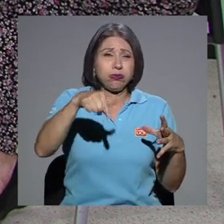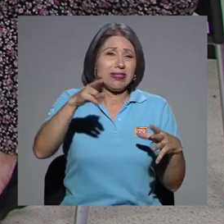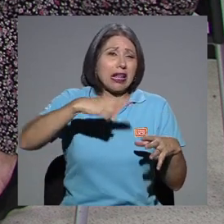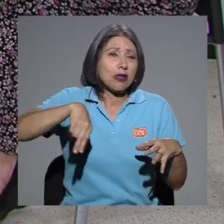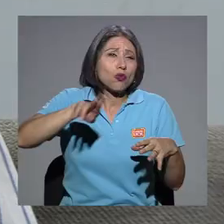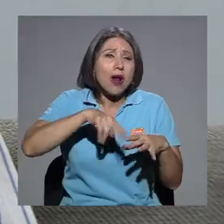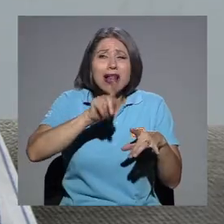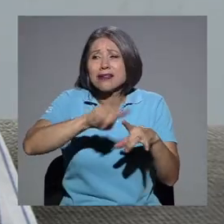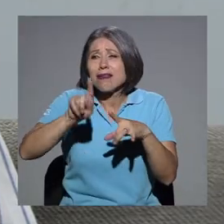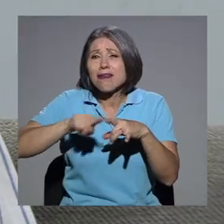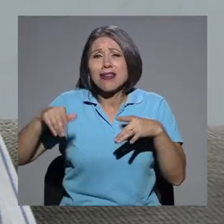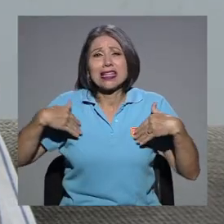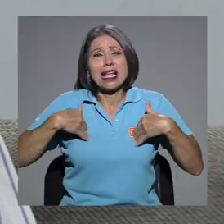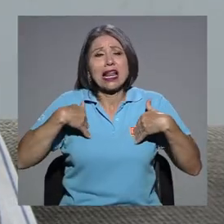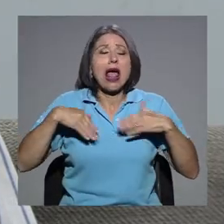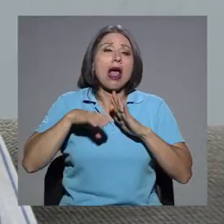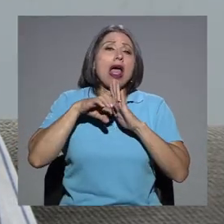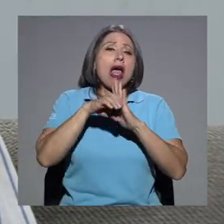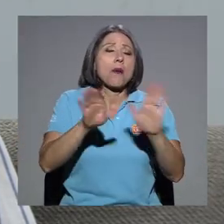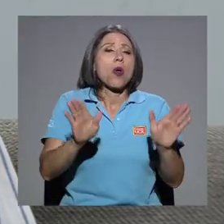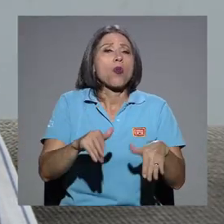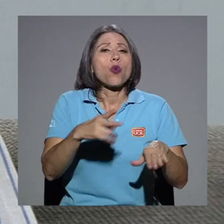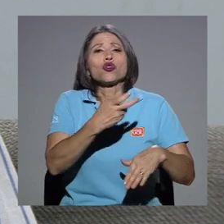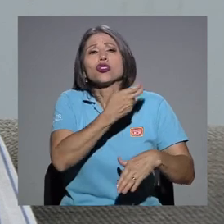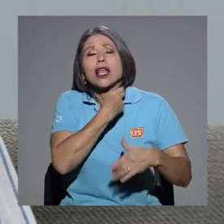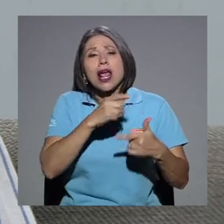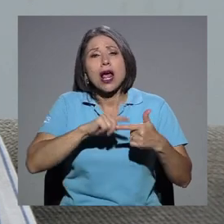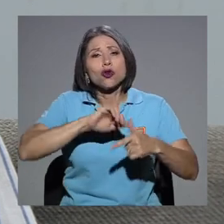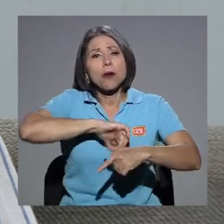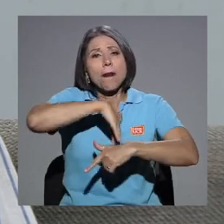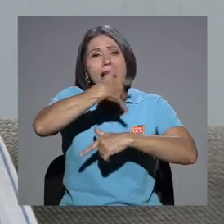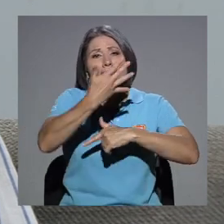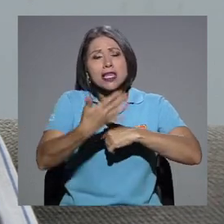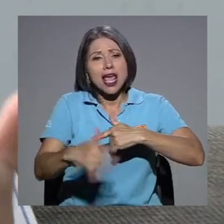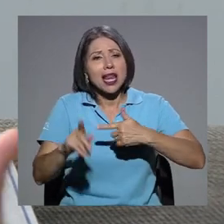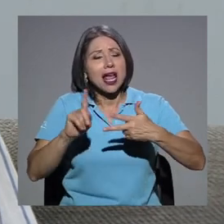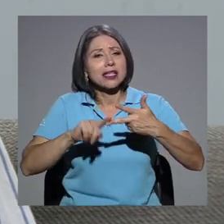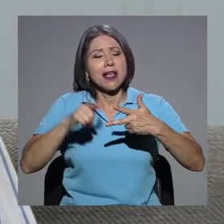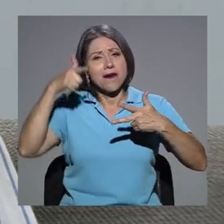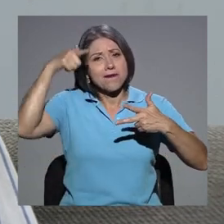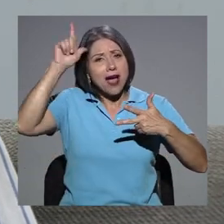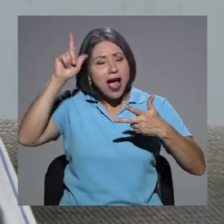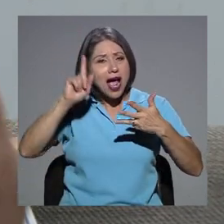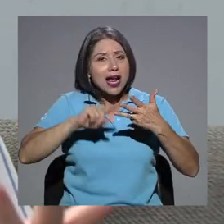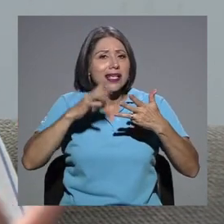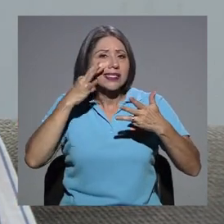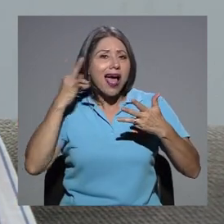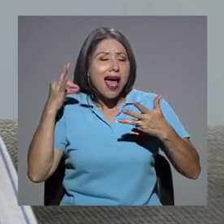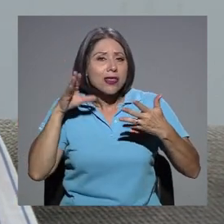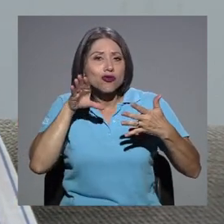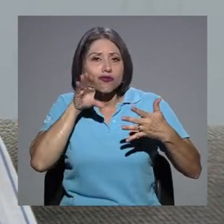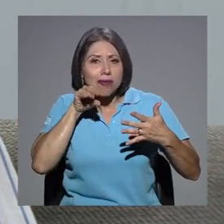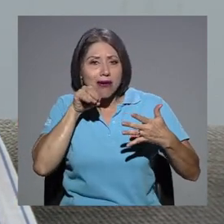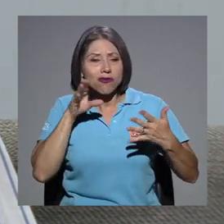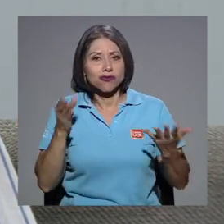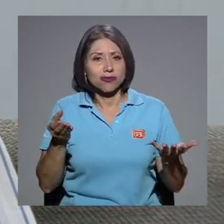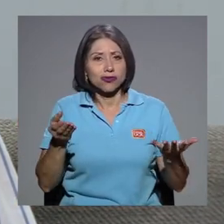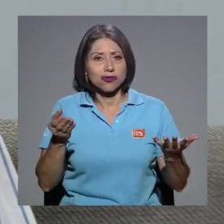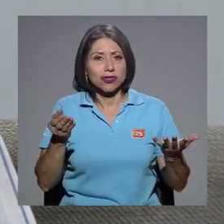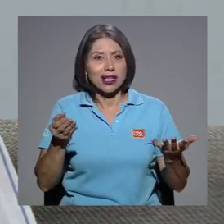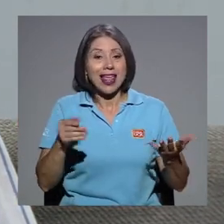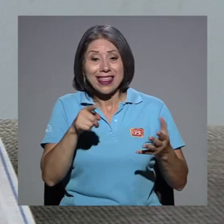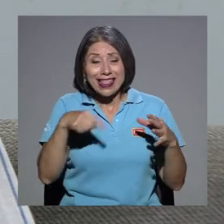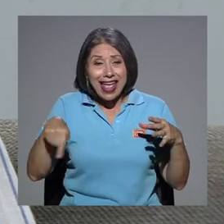en la naturaleza, en diferentes animales como murciélagos, ballenas, vacas, nuestros gatos, nuestros perros,